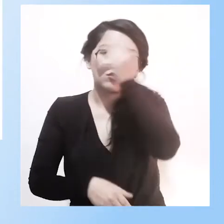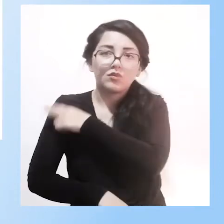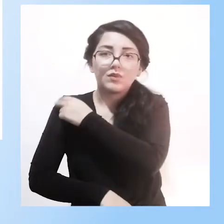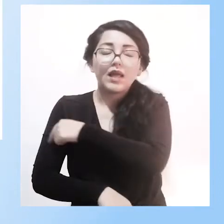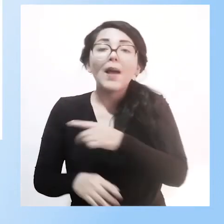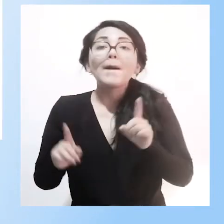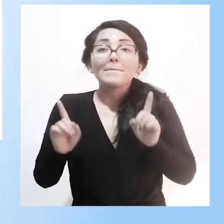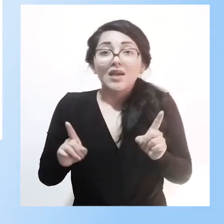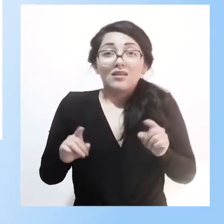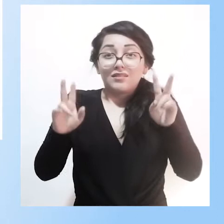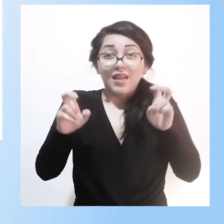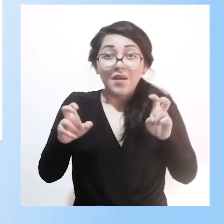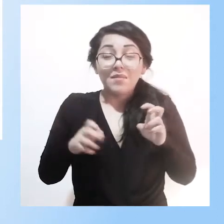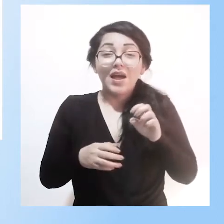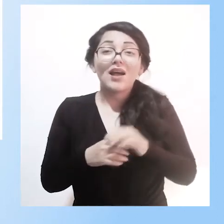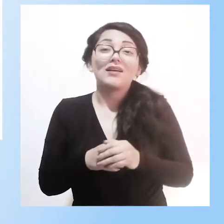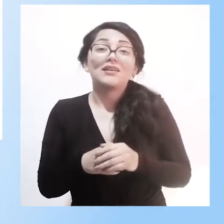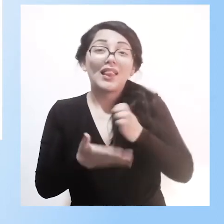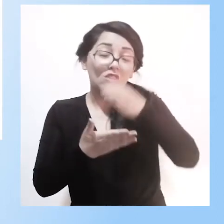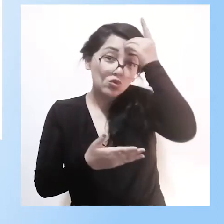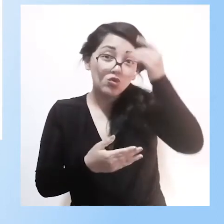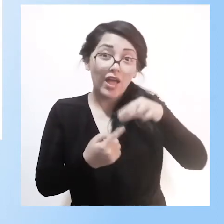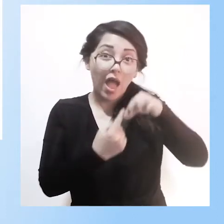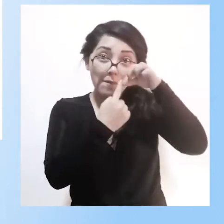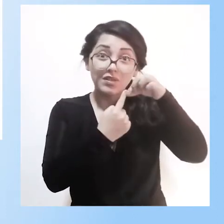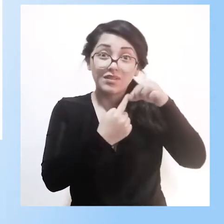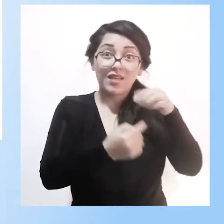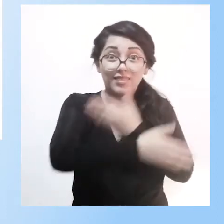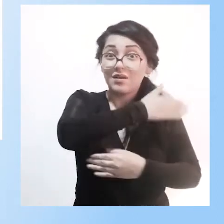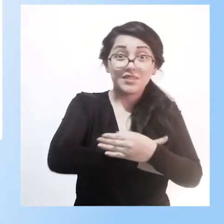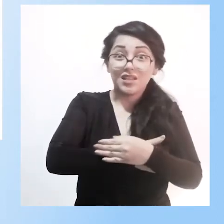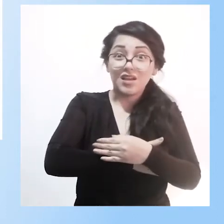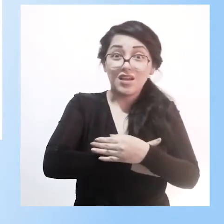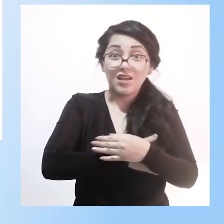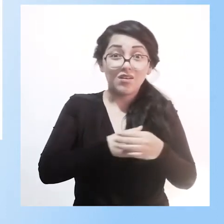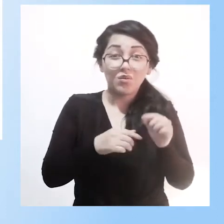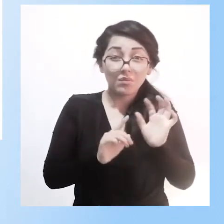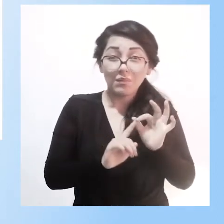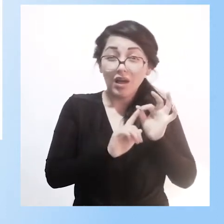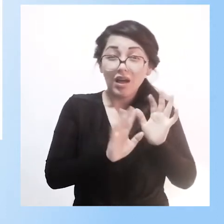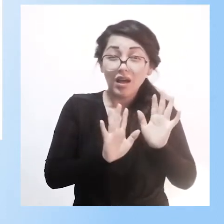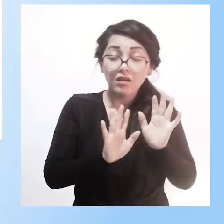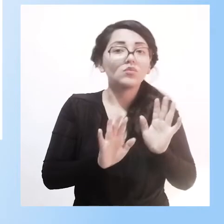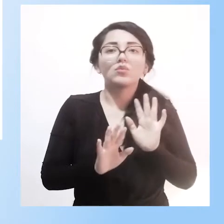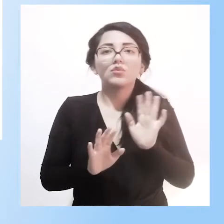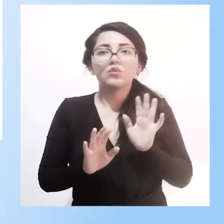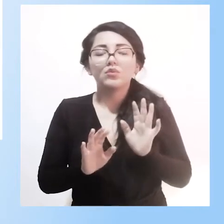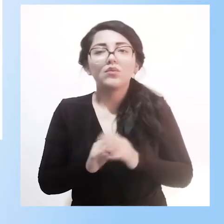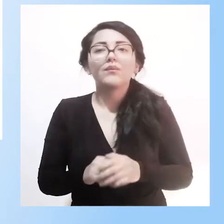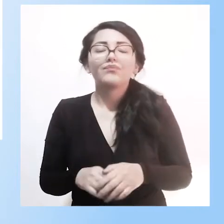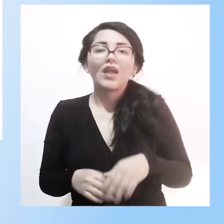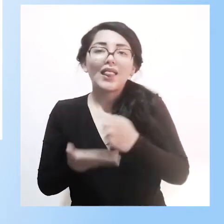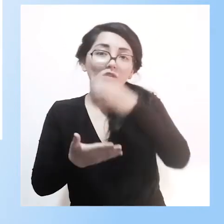realidad, conceptualmente, la educación especial no es eso. La educación especial es, como su nombre lo dice,